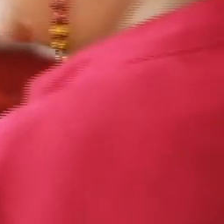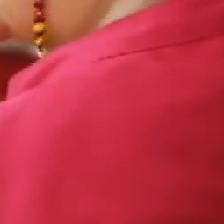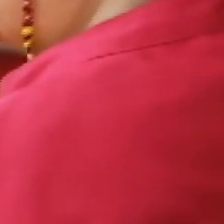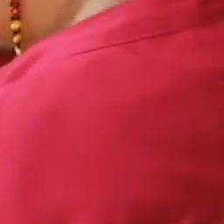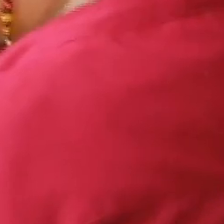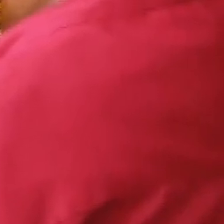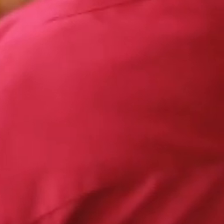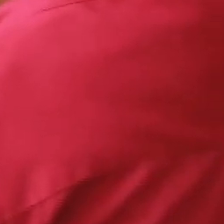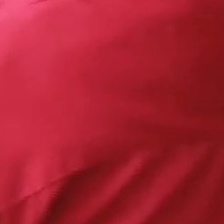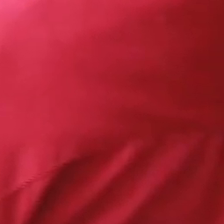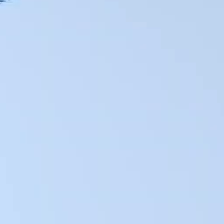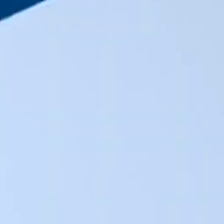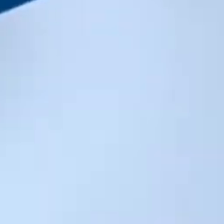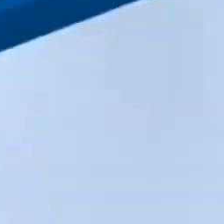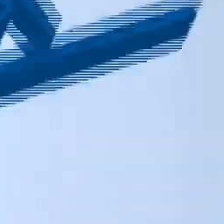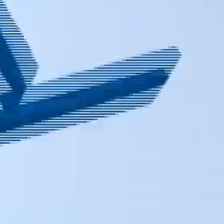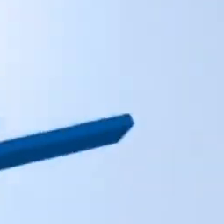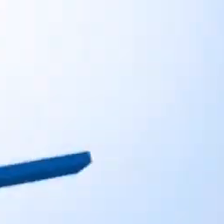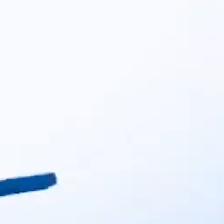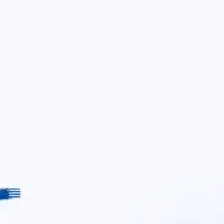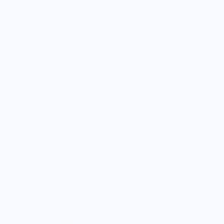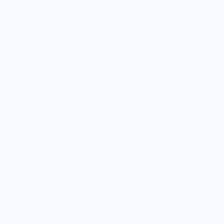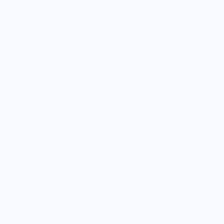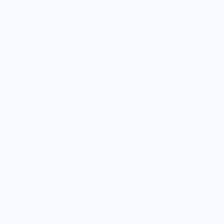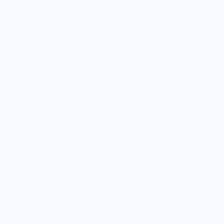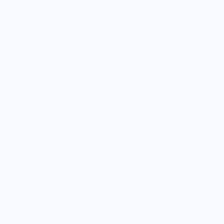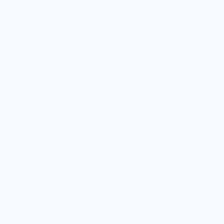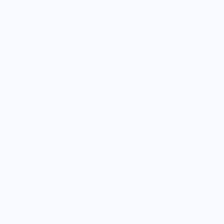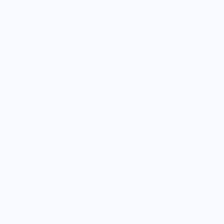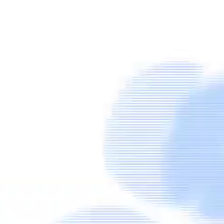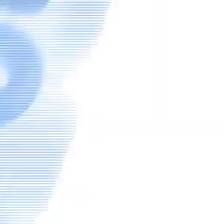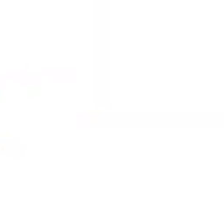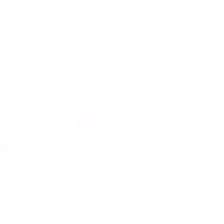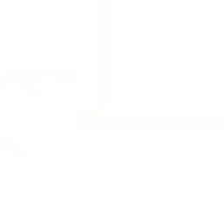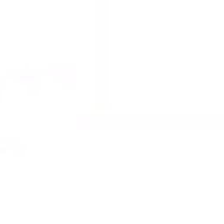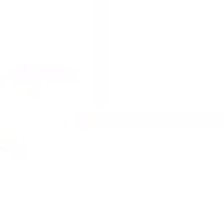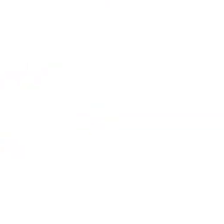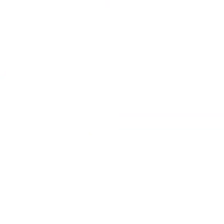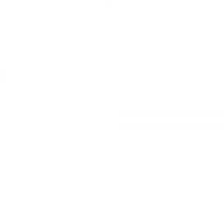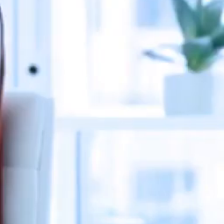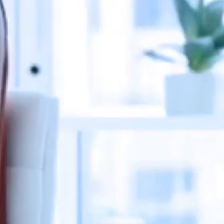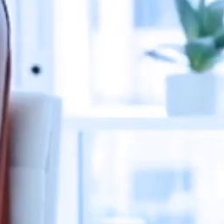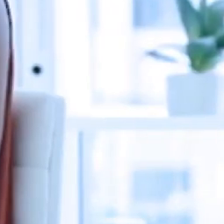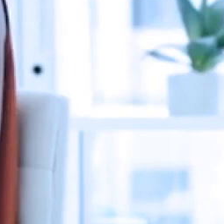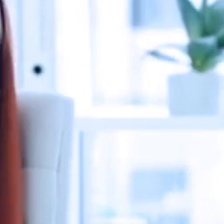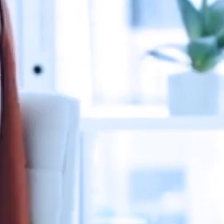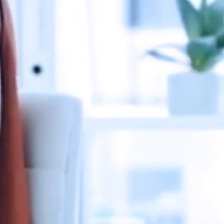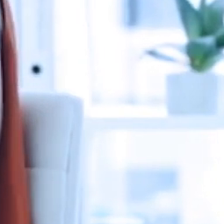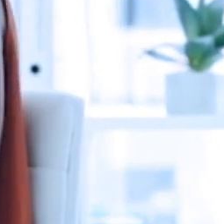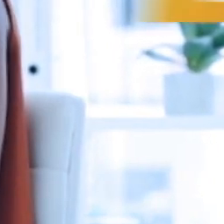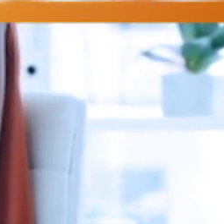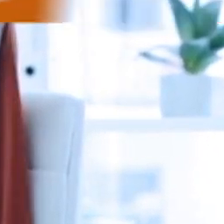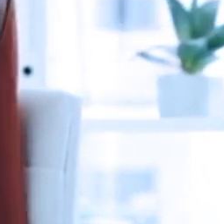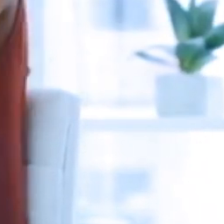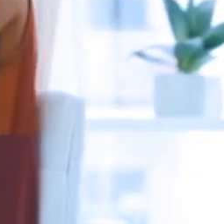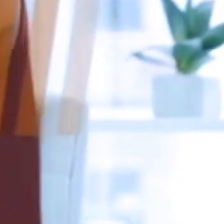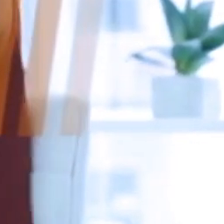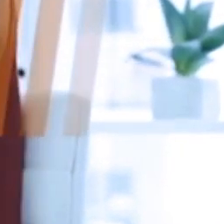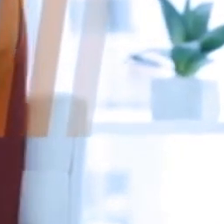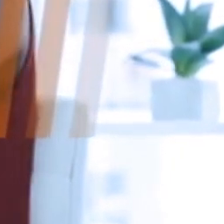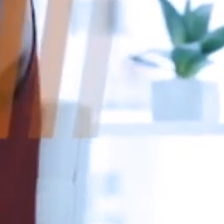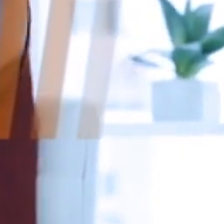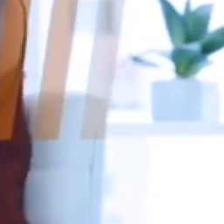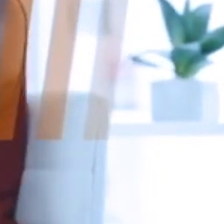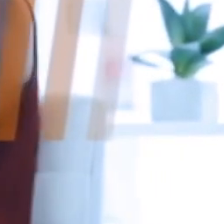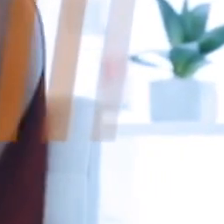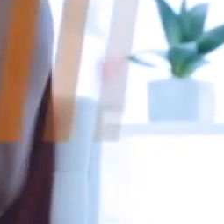y muchos temas más. ¡Viva una nueva normalidad desde su casa! Permítanos darle buenas noticias.